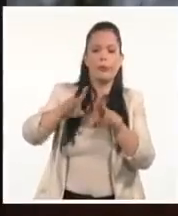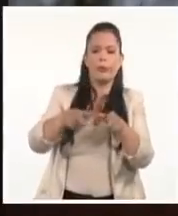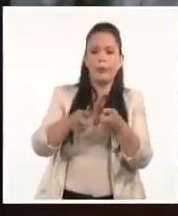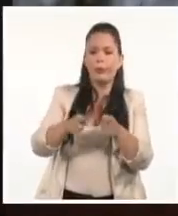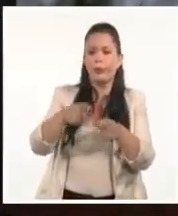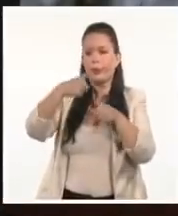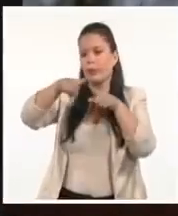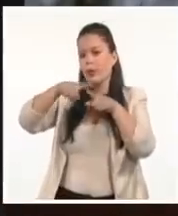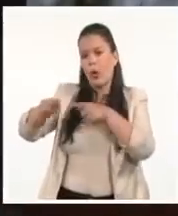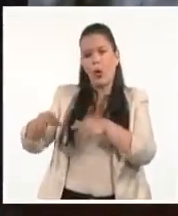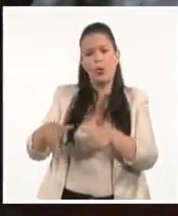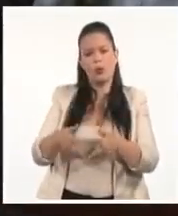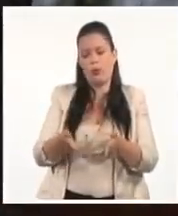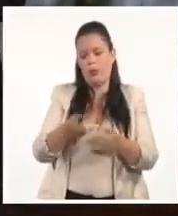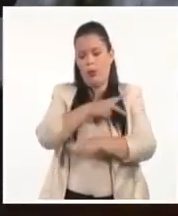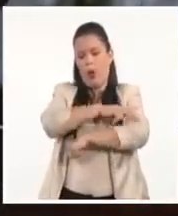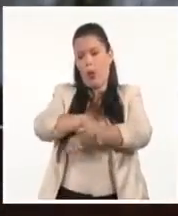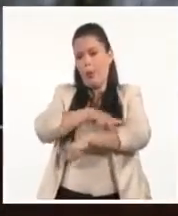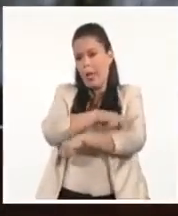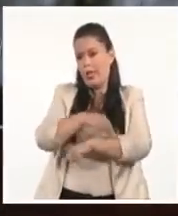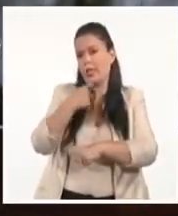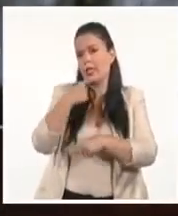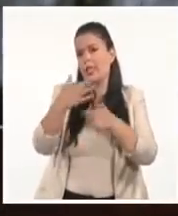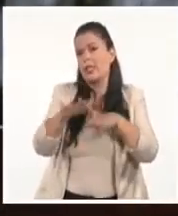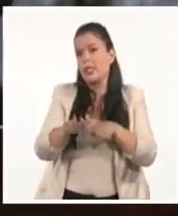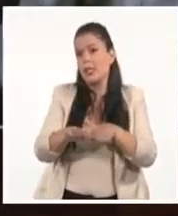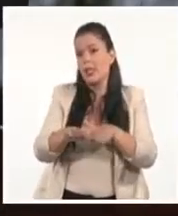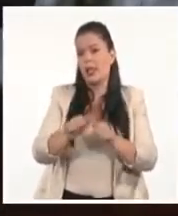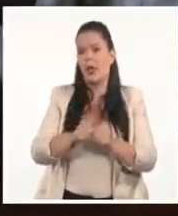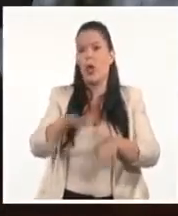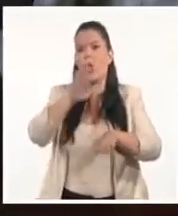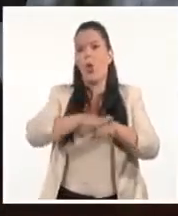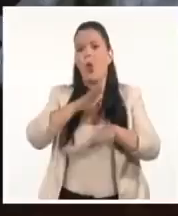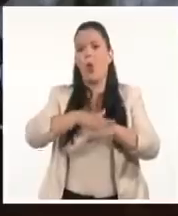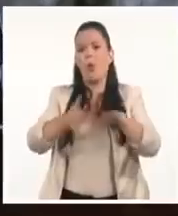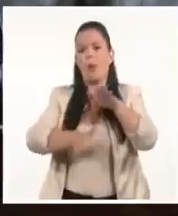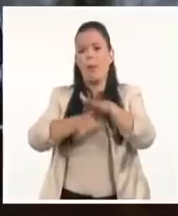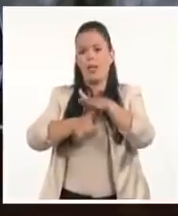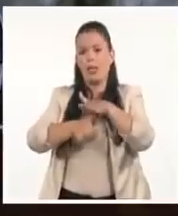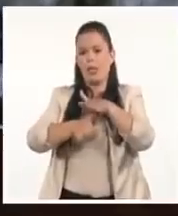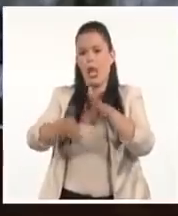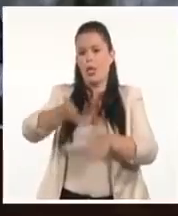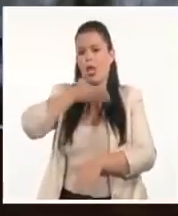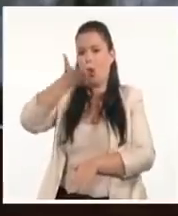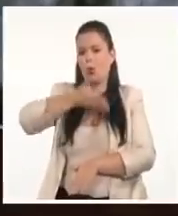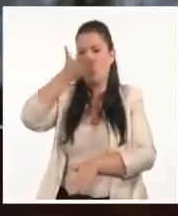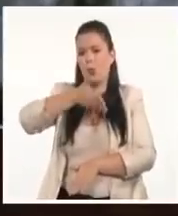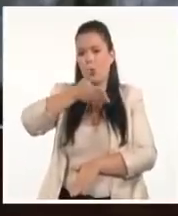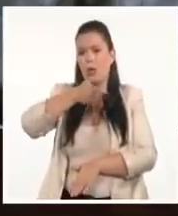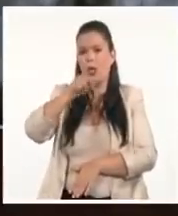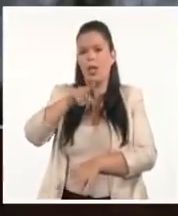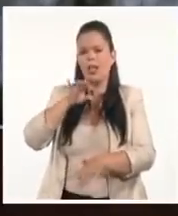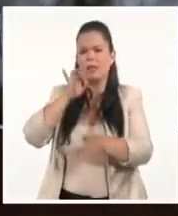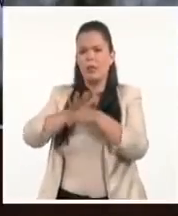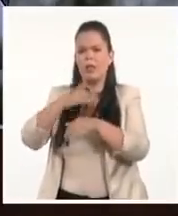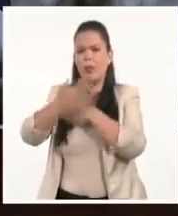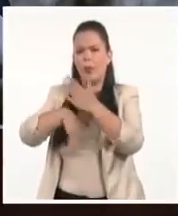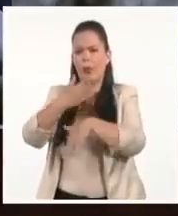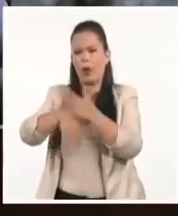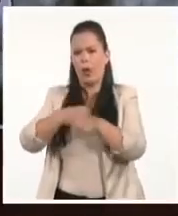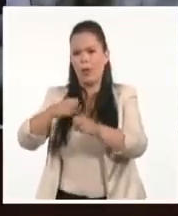idea expresada por el presidente, fue lo que generó la violencia. Vamos a revisar los horarios en los que ocurrieron los hechos.